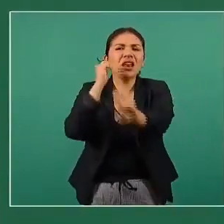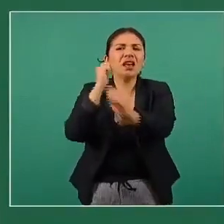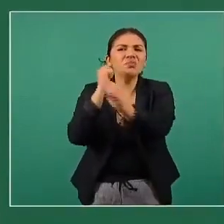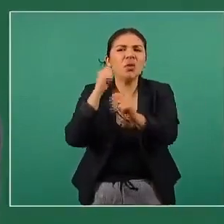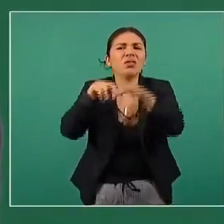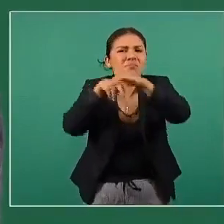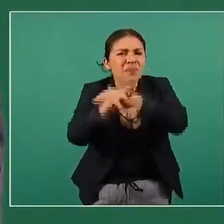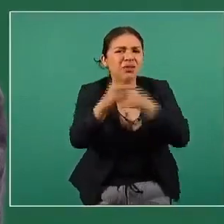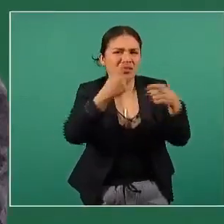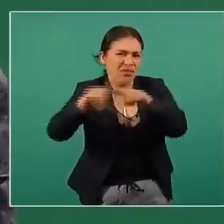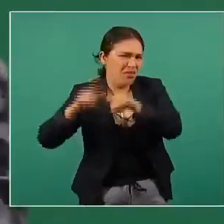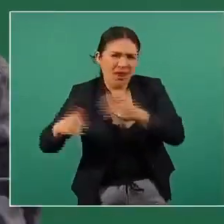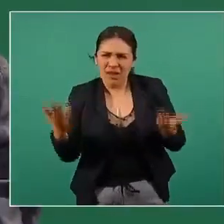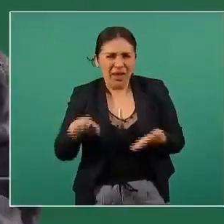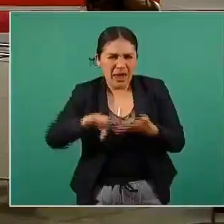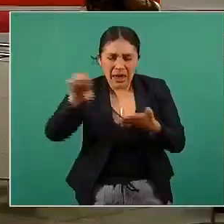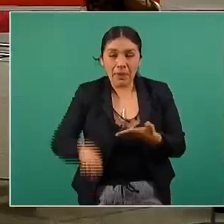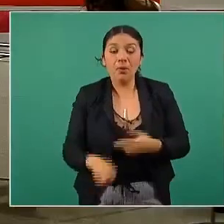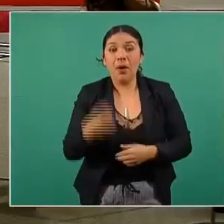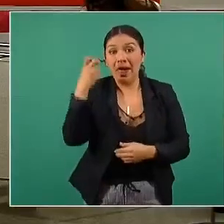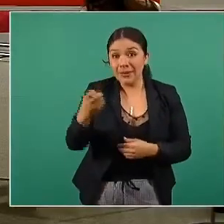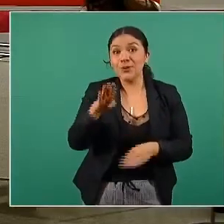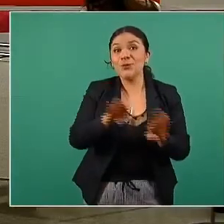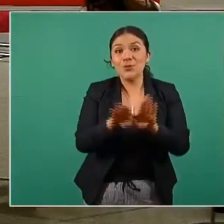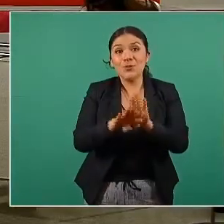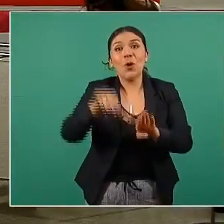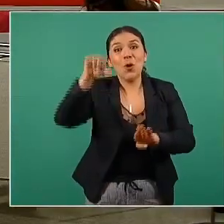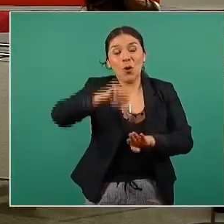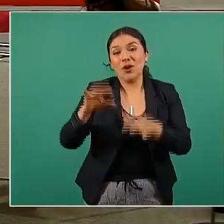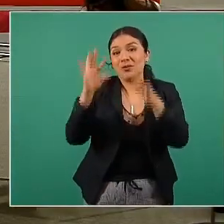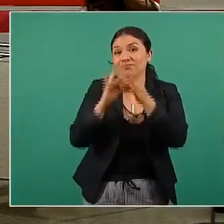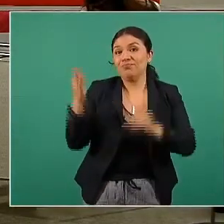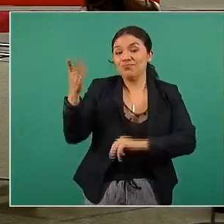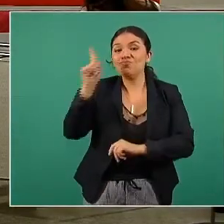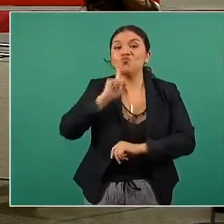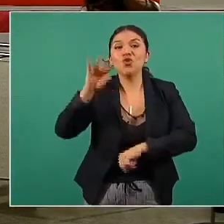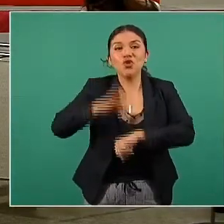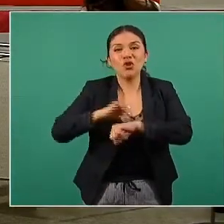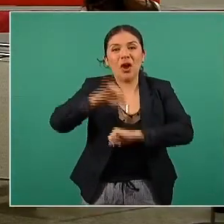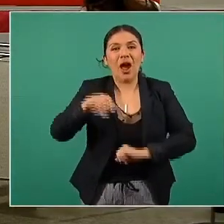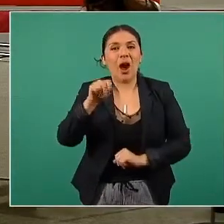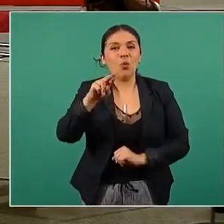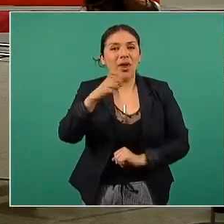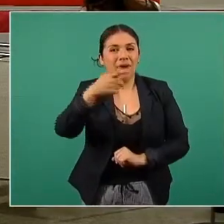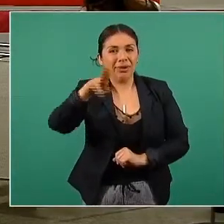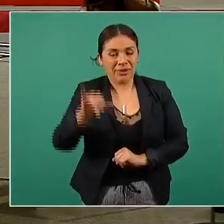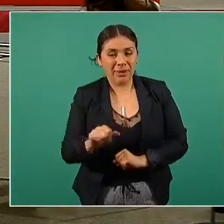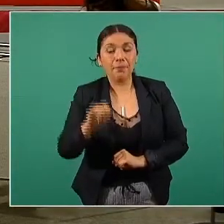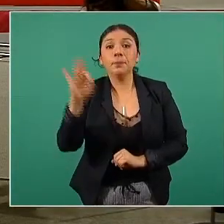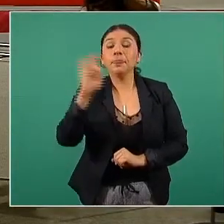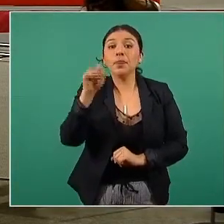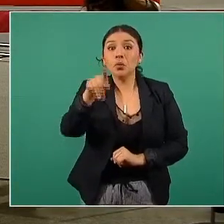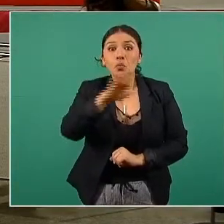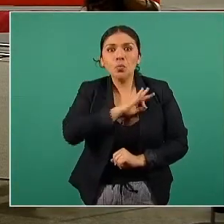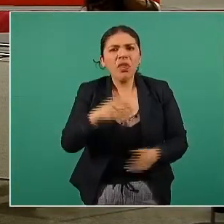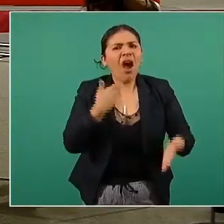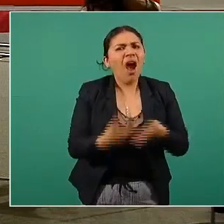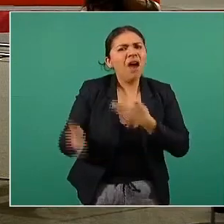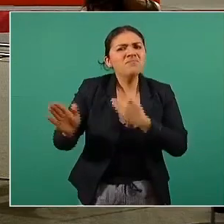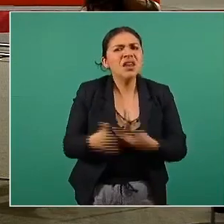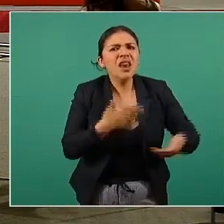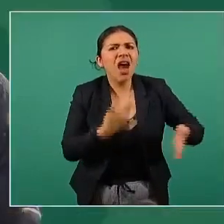Y aquí hay un buen ejemplo donde se combina lo que hoy nos expone la doctora Jauregui. Si podemos caminar